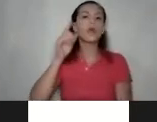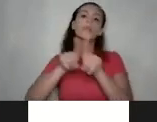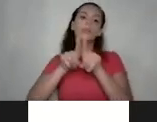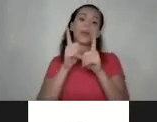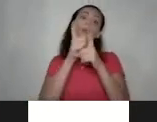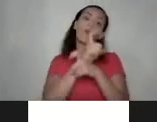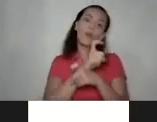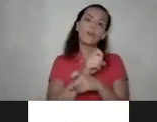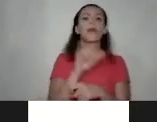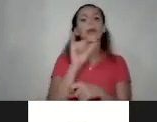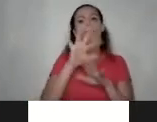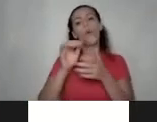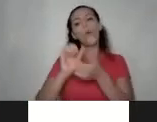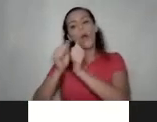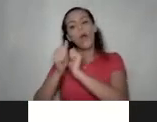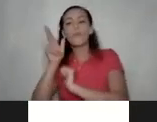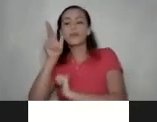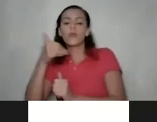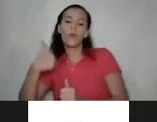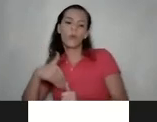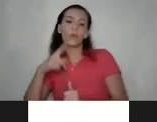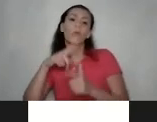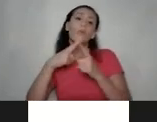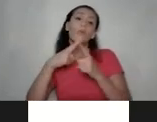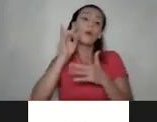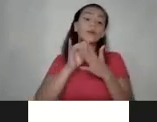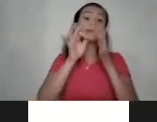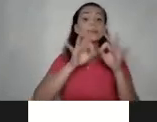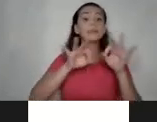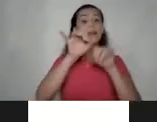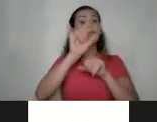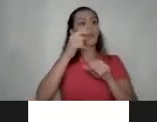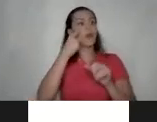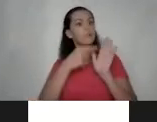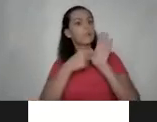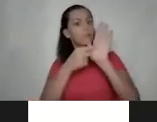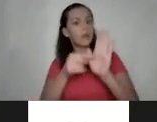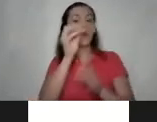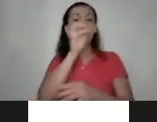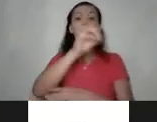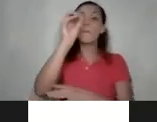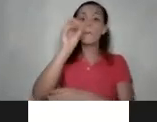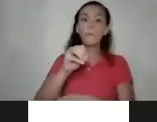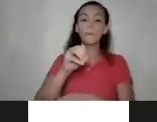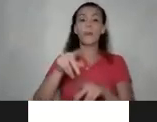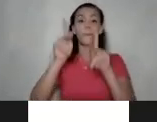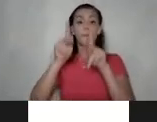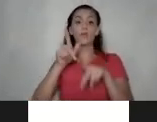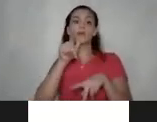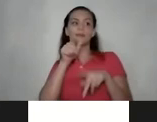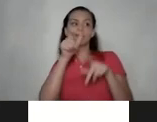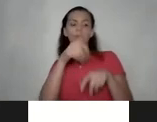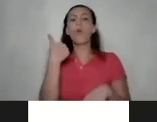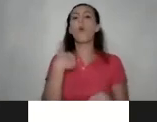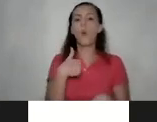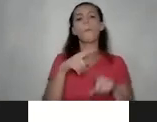lo es para los hombres por eso es importante también que así como visibilizamos que los porcentajes de perpetradores son mayormente hombres pero